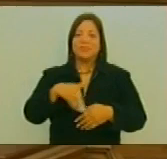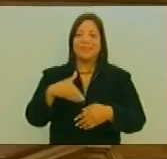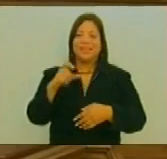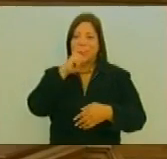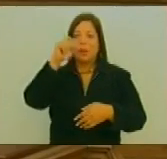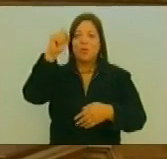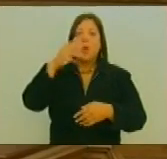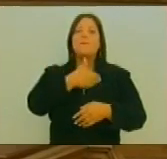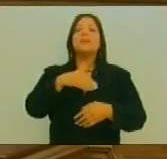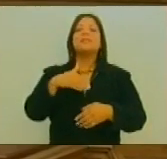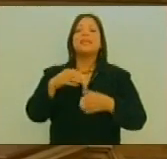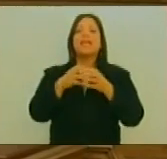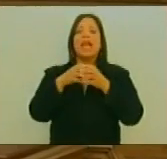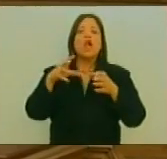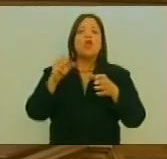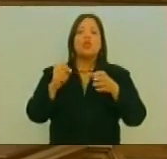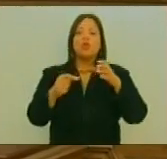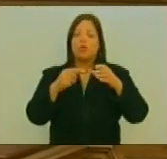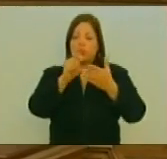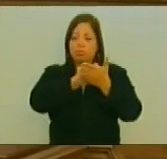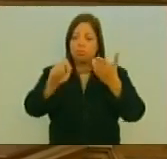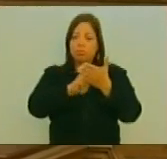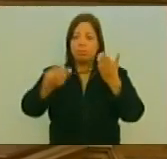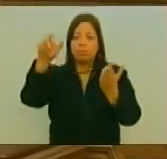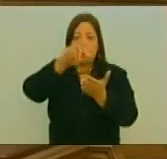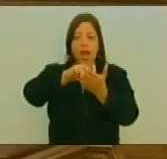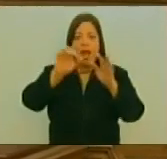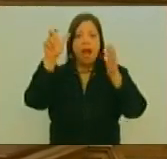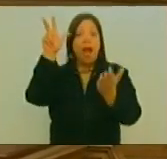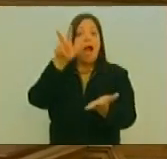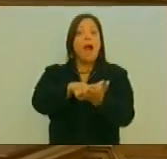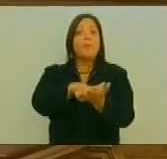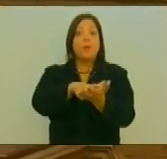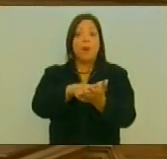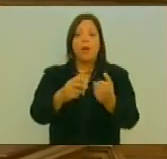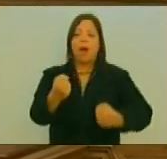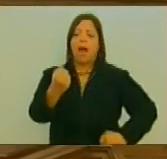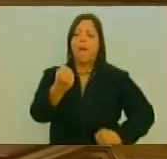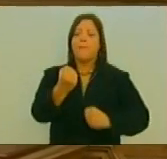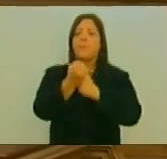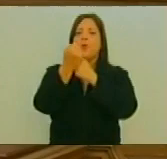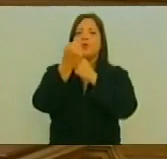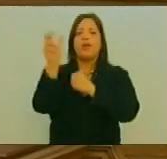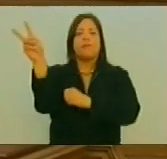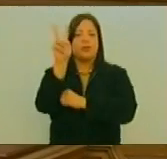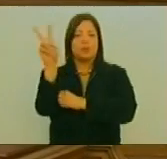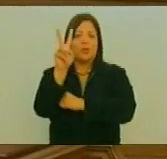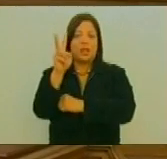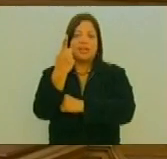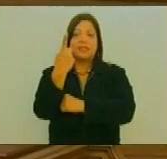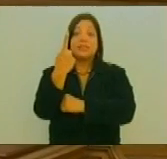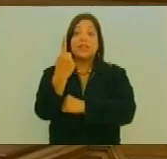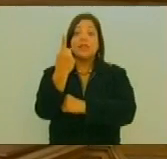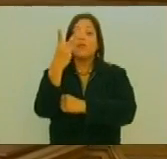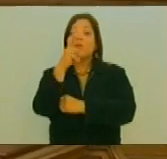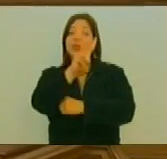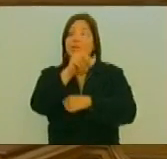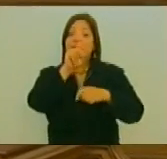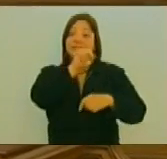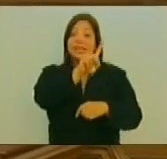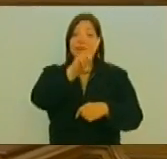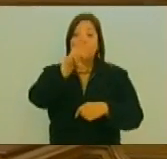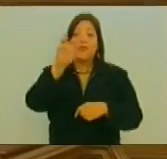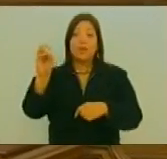Se Ha Aprobado Una Declaración Apoyando Contundentemente A Venezuela A Su